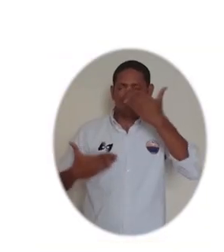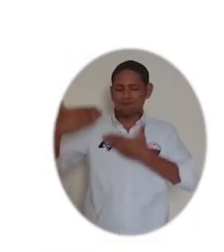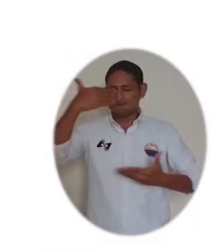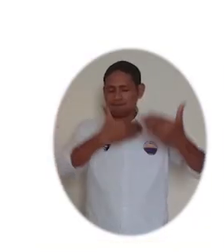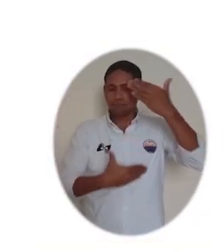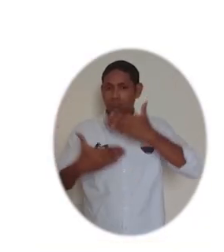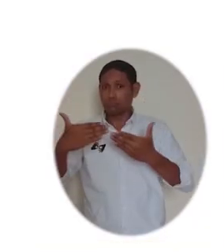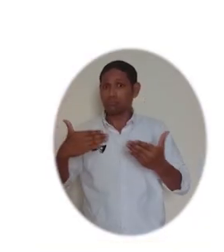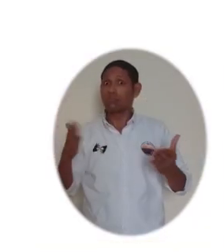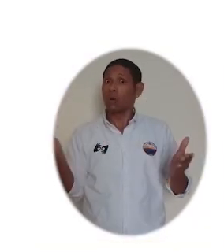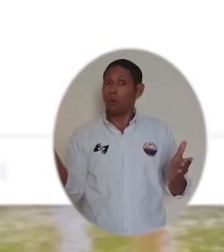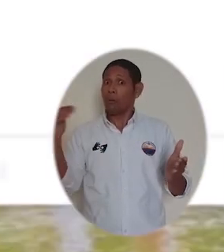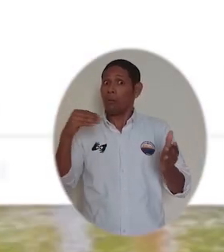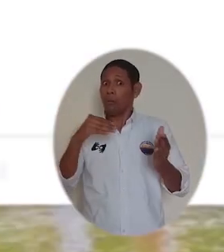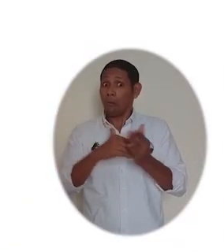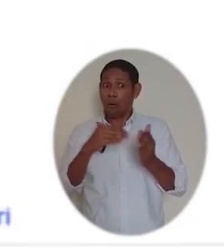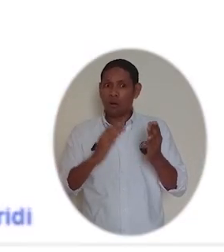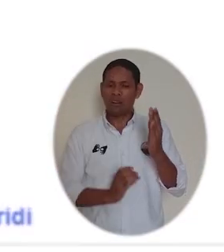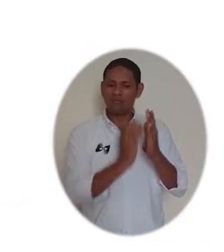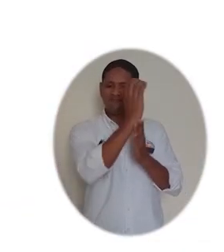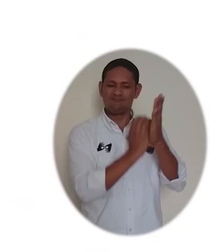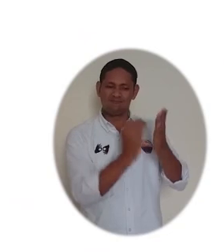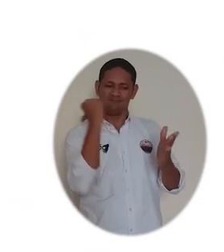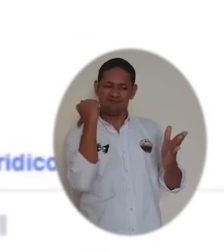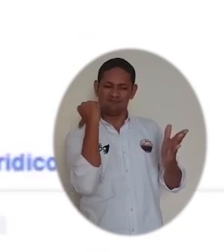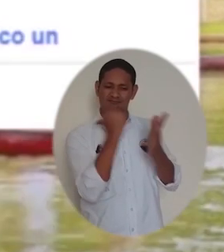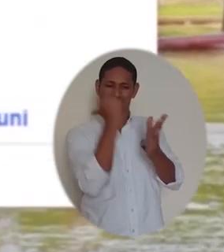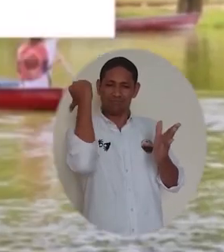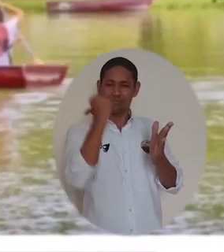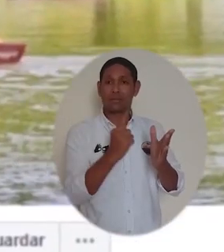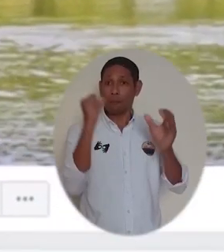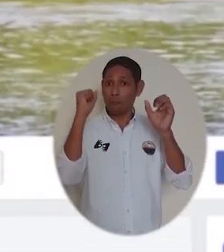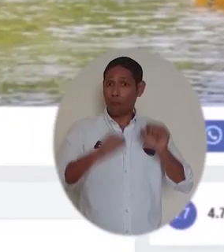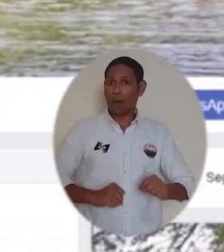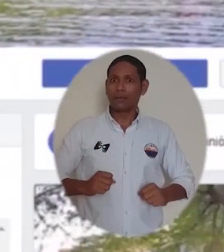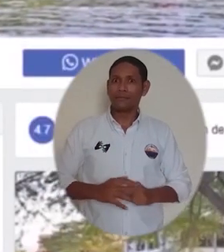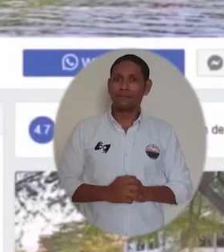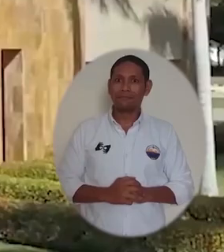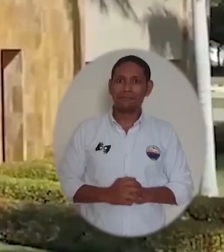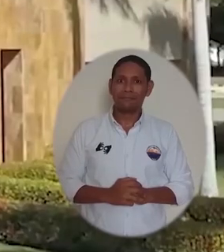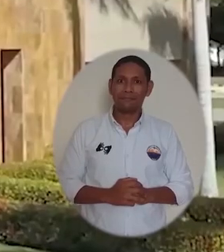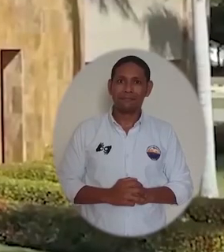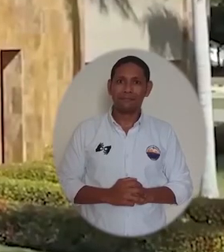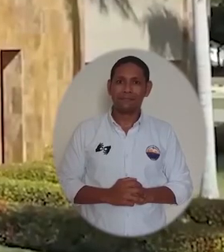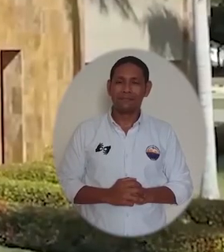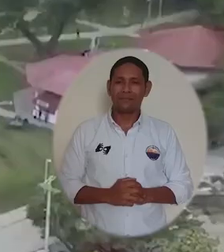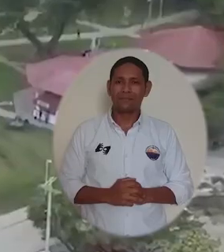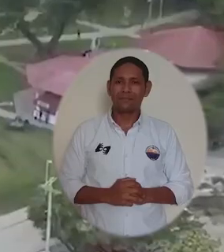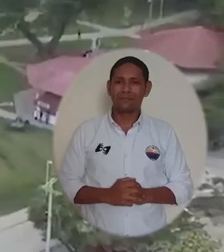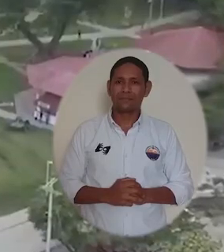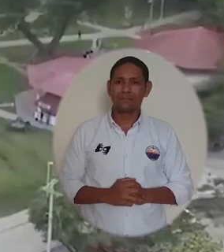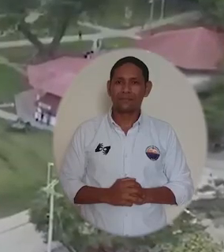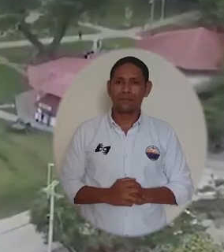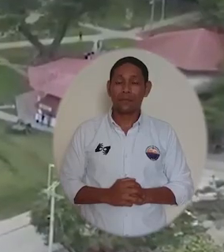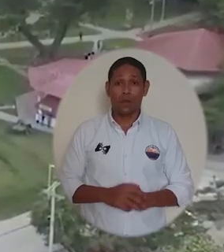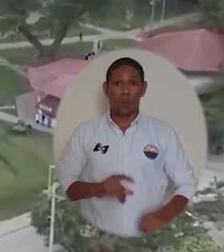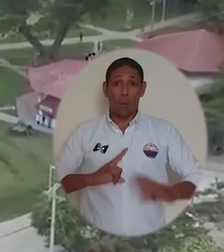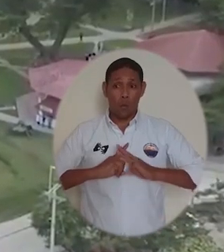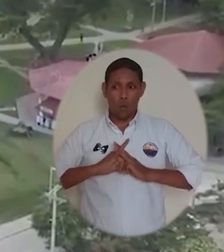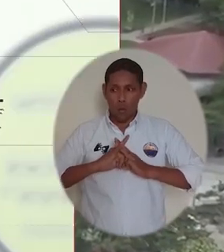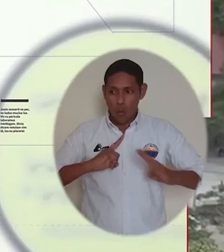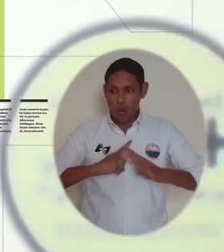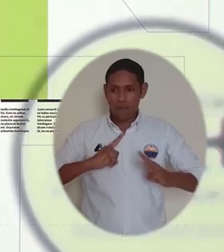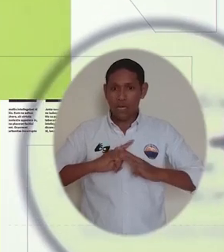claves en el marco del proceso de autoevaluación con fines de renovación de acreditación institucional por alta calidad que atraviesa la alma